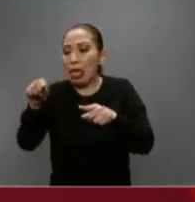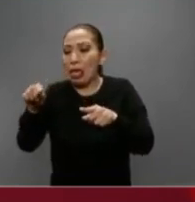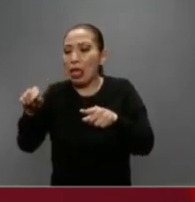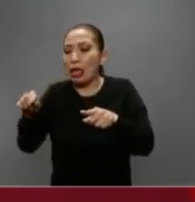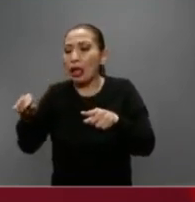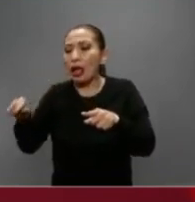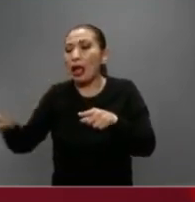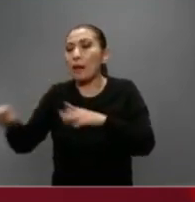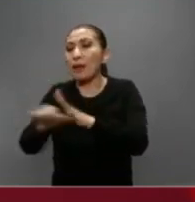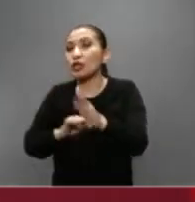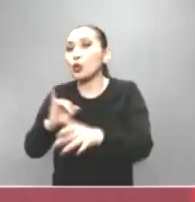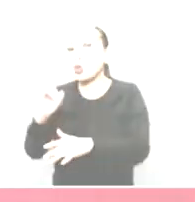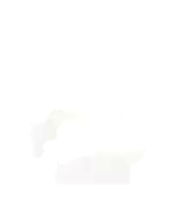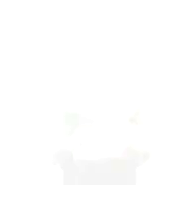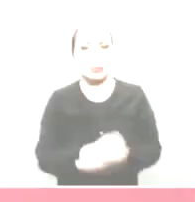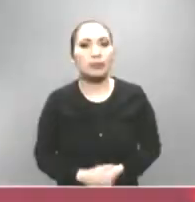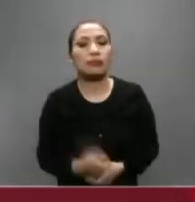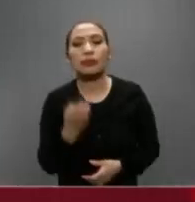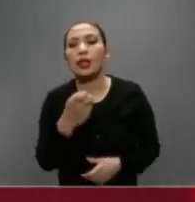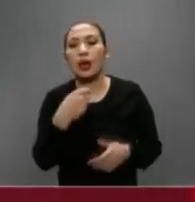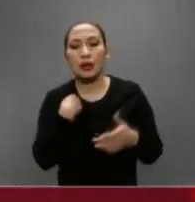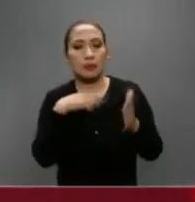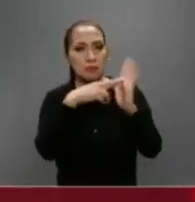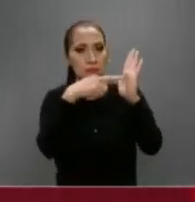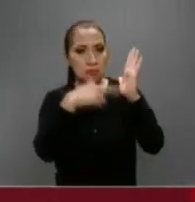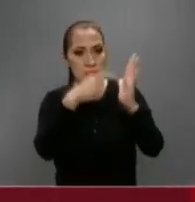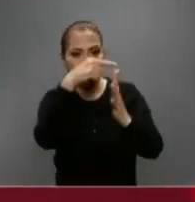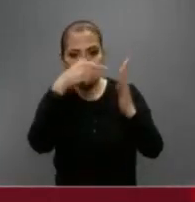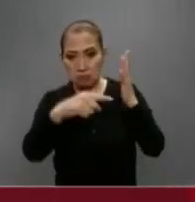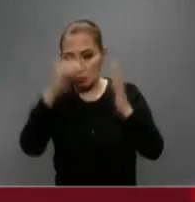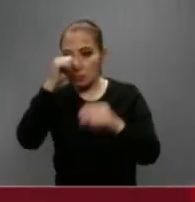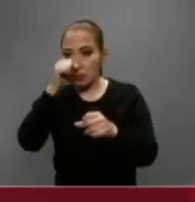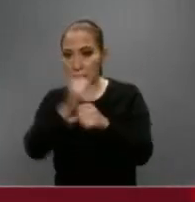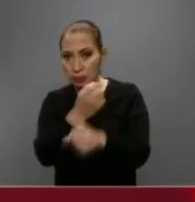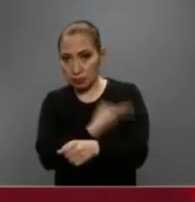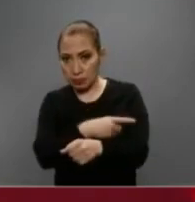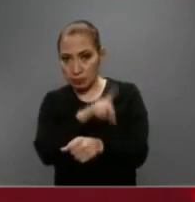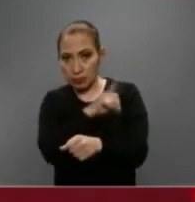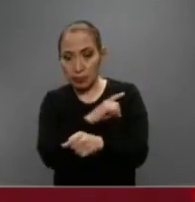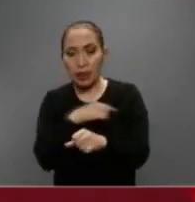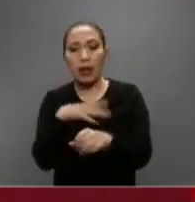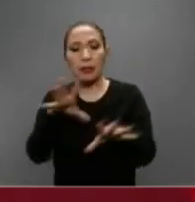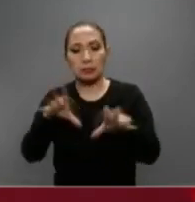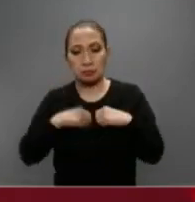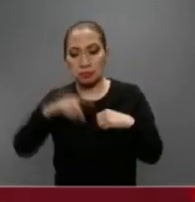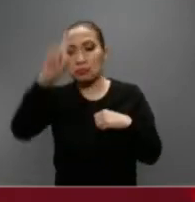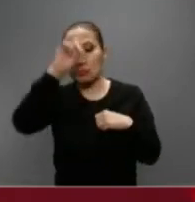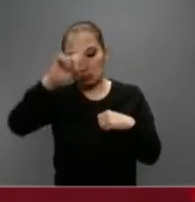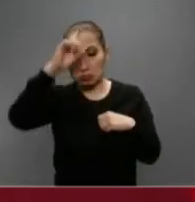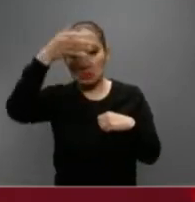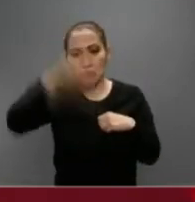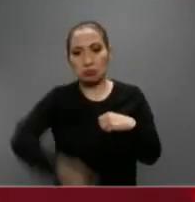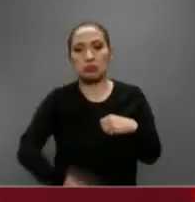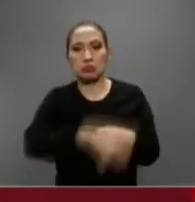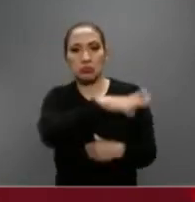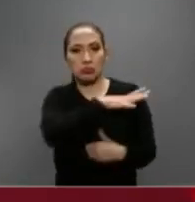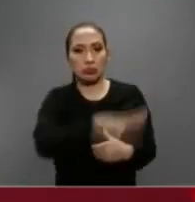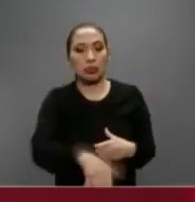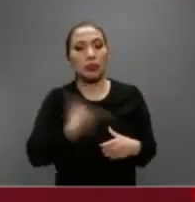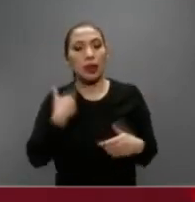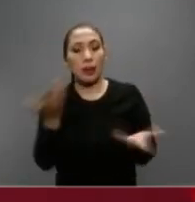el mes de junio. Estas son las medidas que ha propuesto la Secretaría de Salud y que ha adoptado el Consejo de Salud General